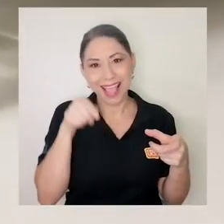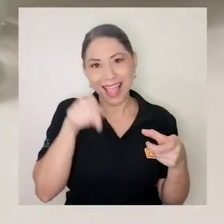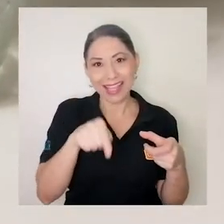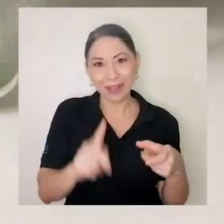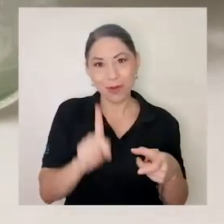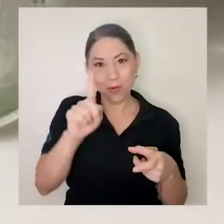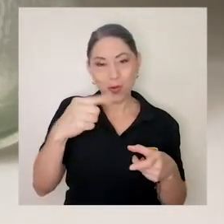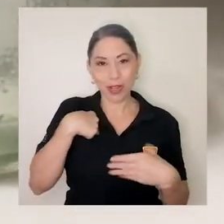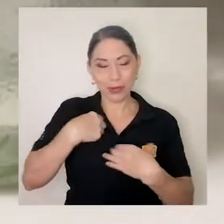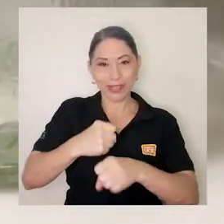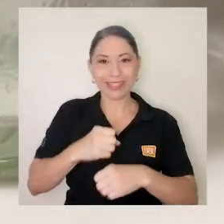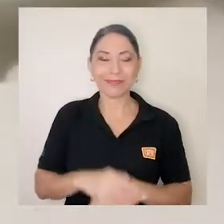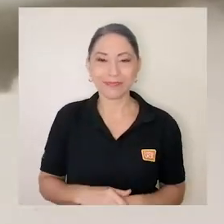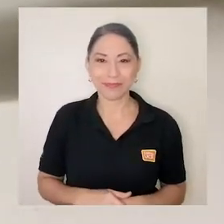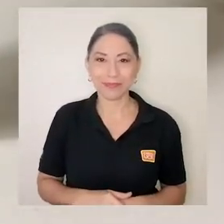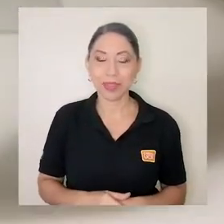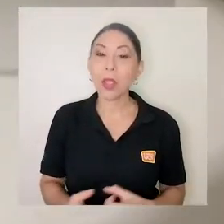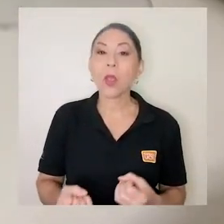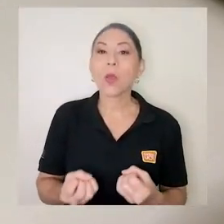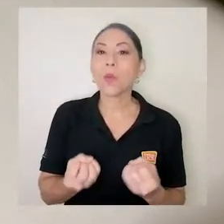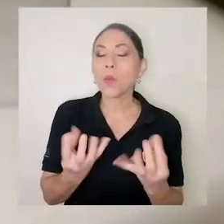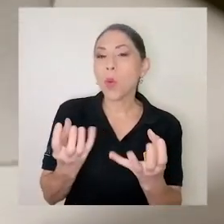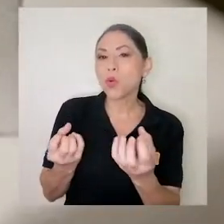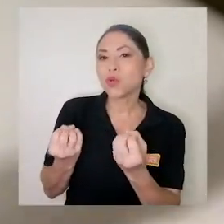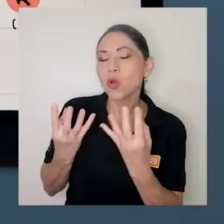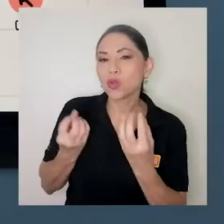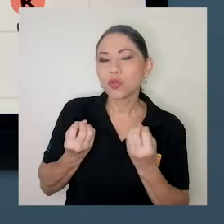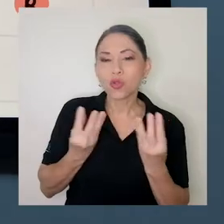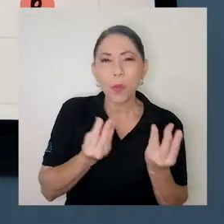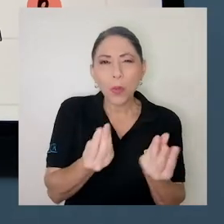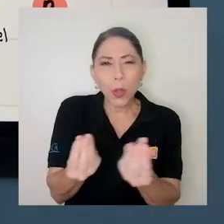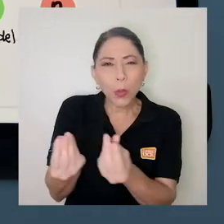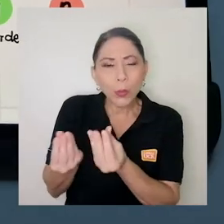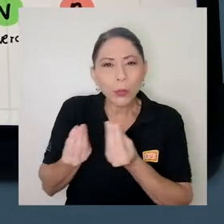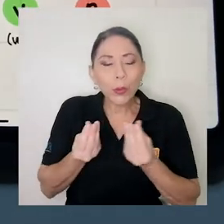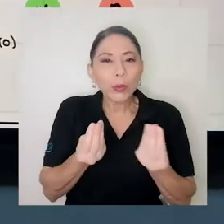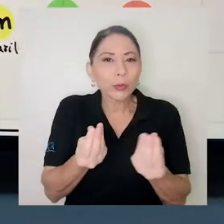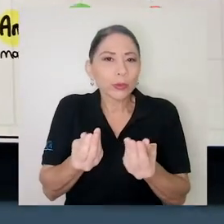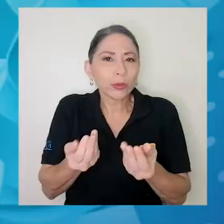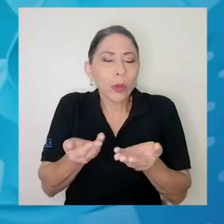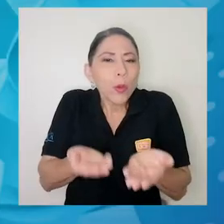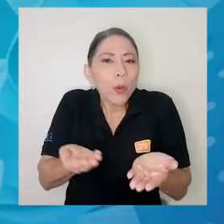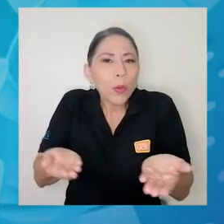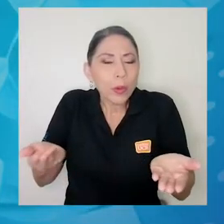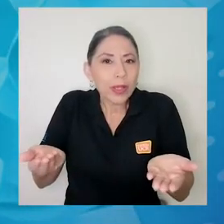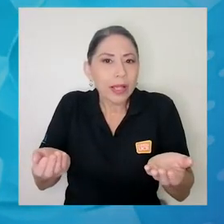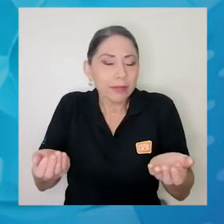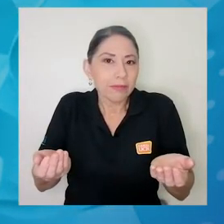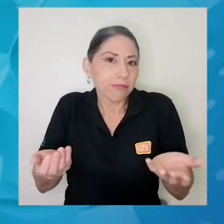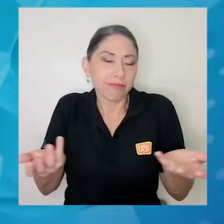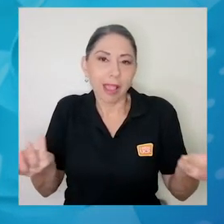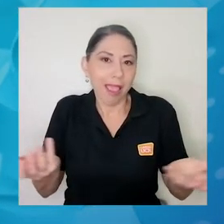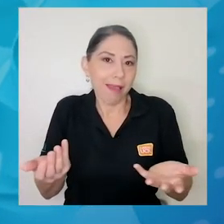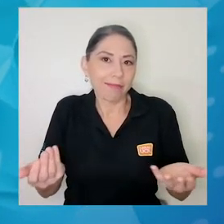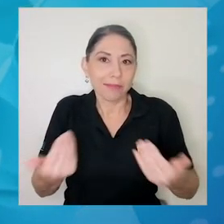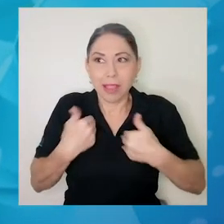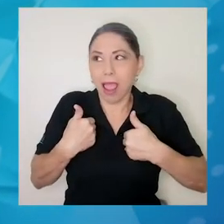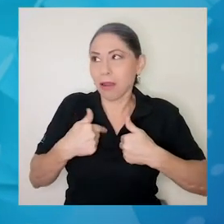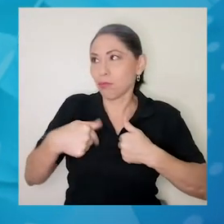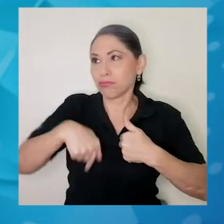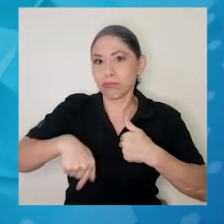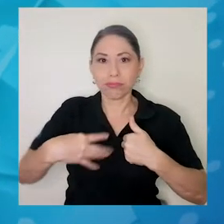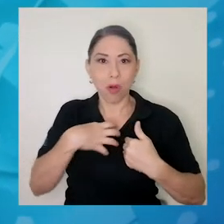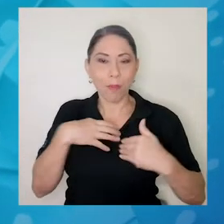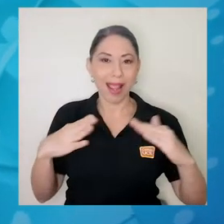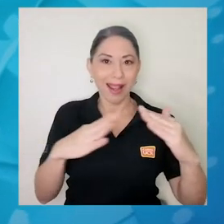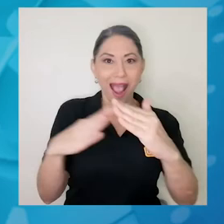ese fue lo que hice yo. Muchos de los productos o sustancias que se pueden encontrar en la